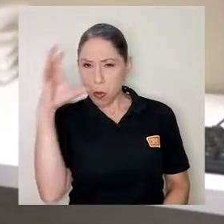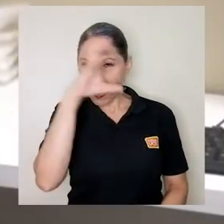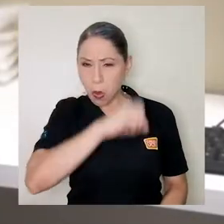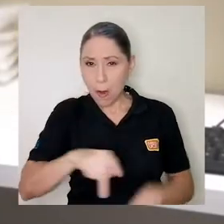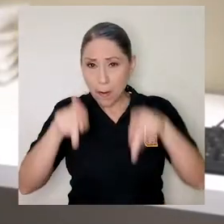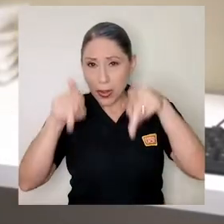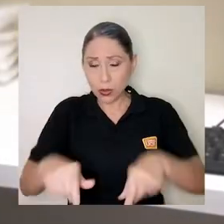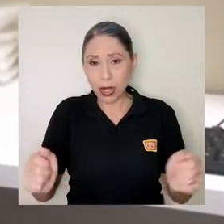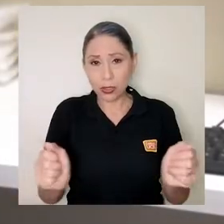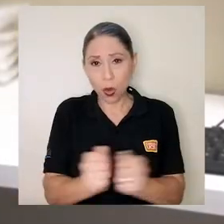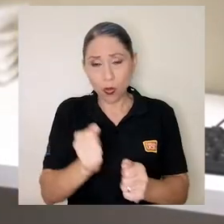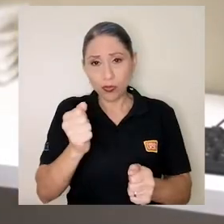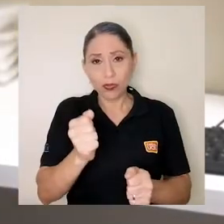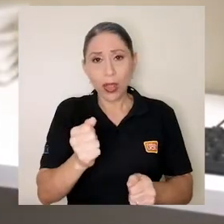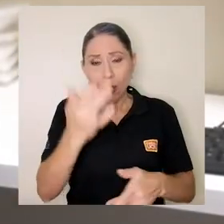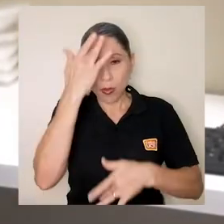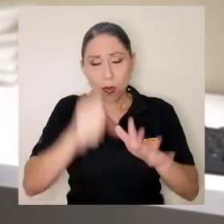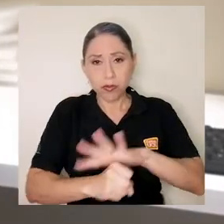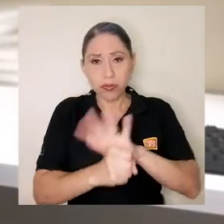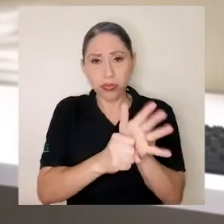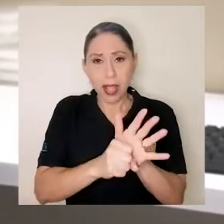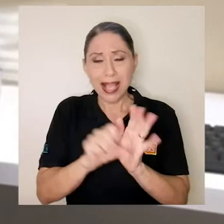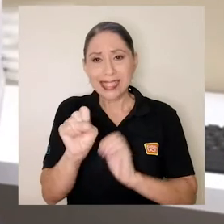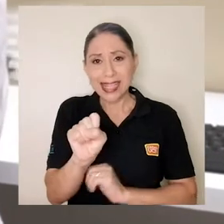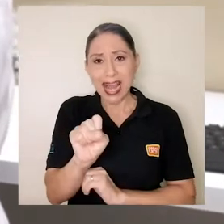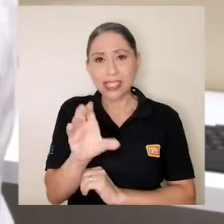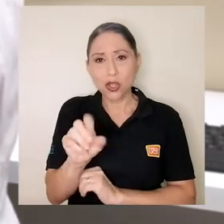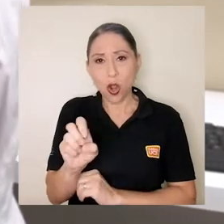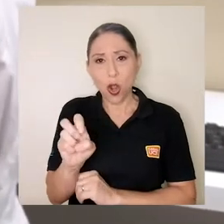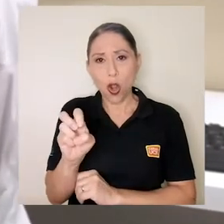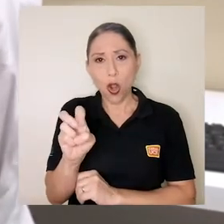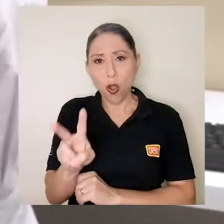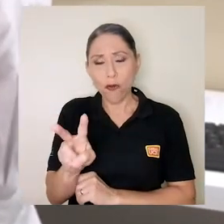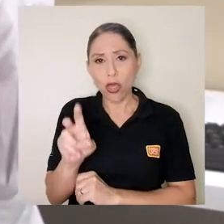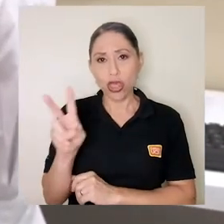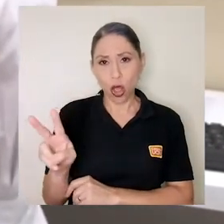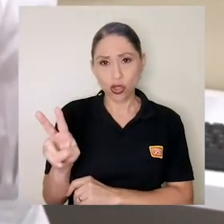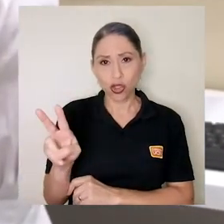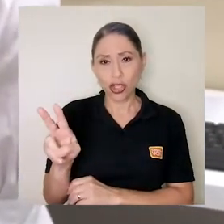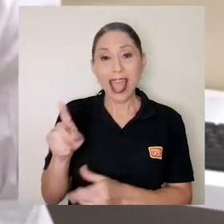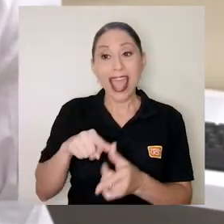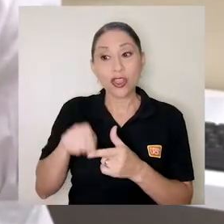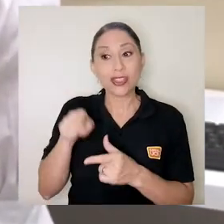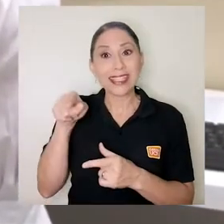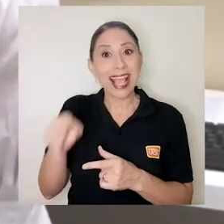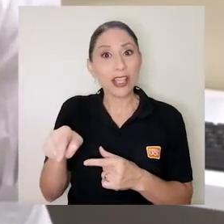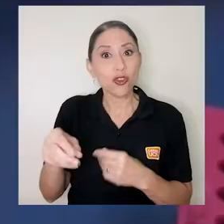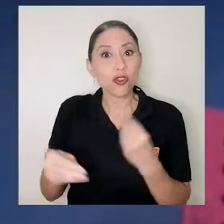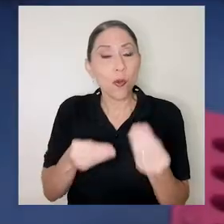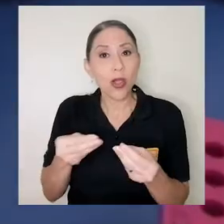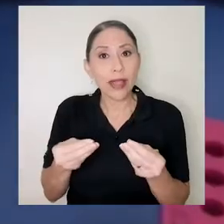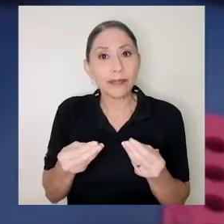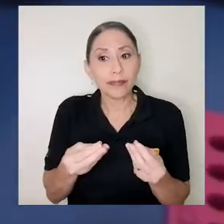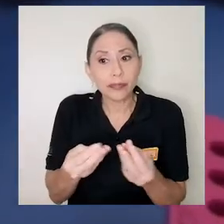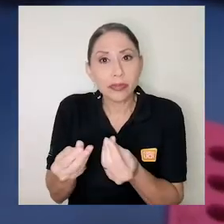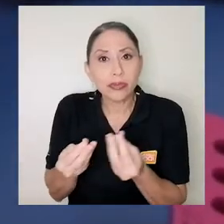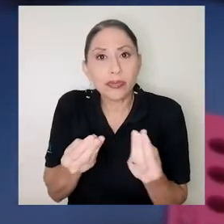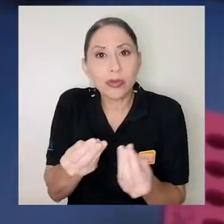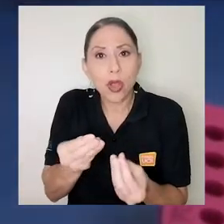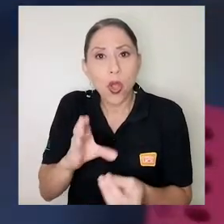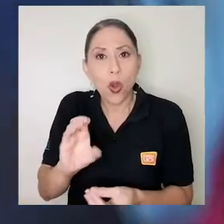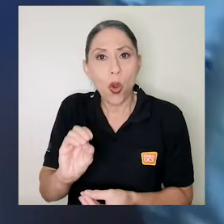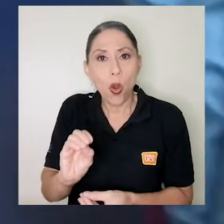pacientes infectados por SARS-CoV-2 tienden a desarrollar como una predisposición a generar coágulos. Entonces hay algunas